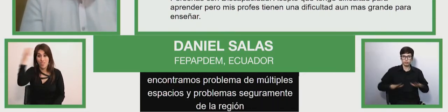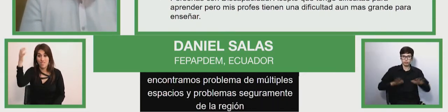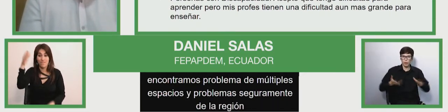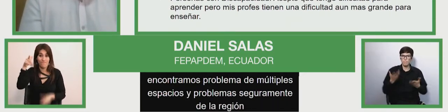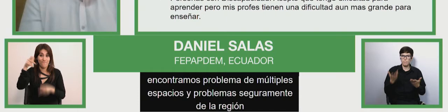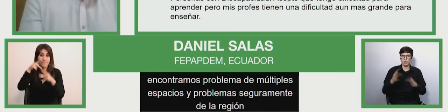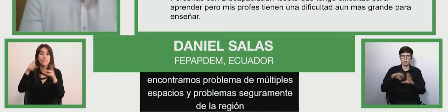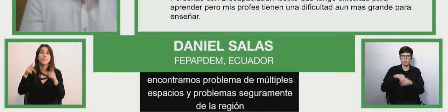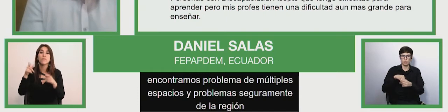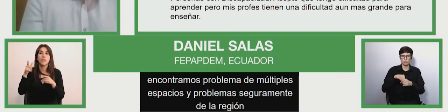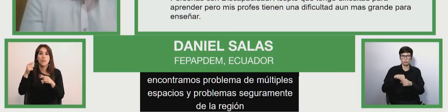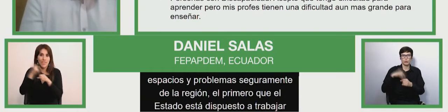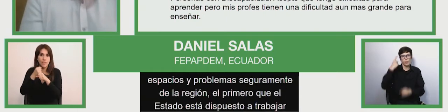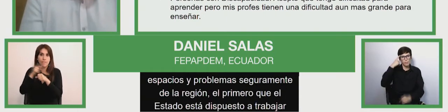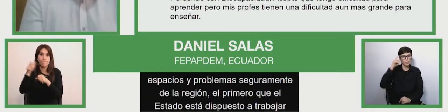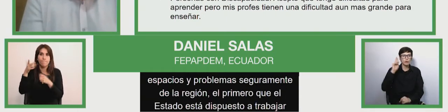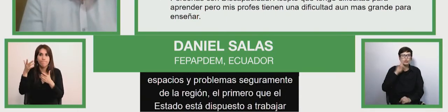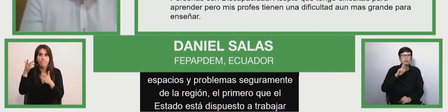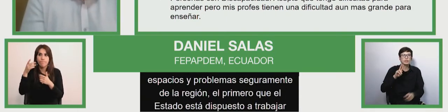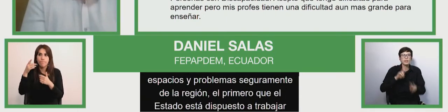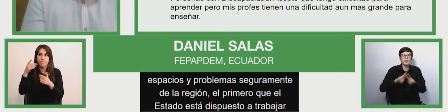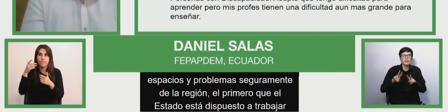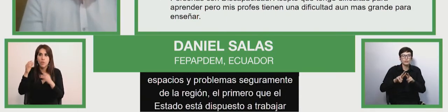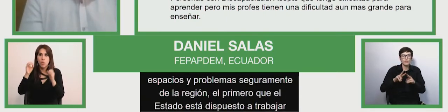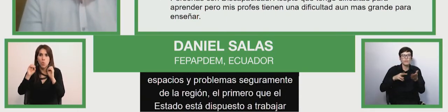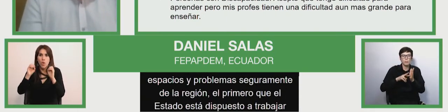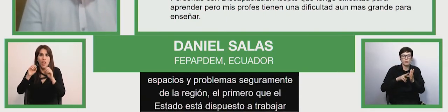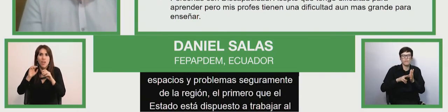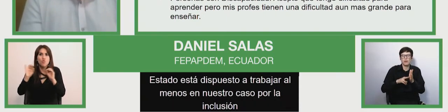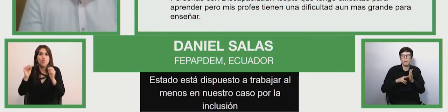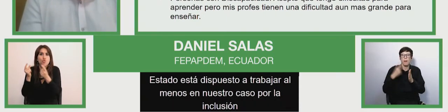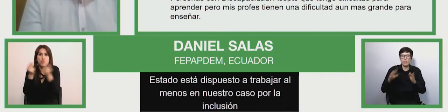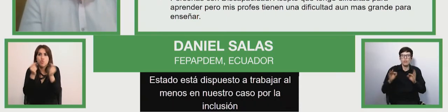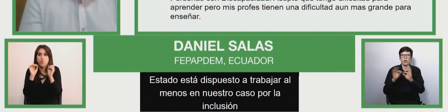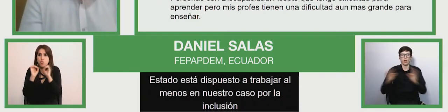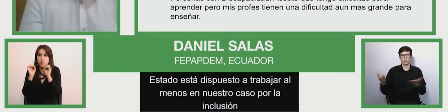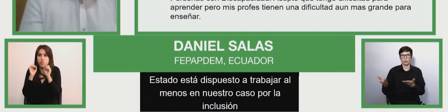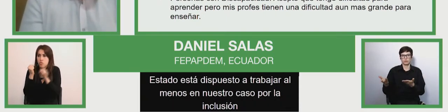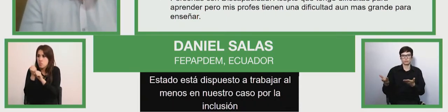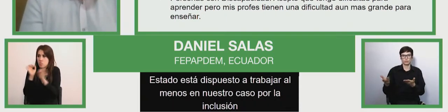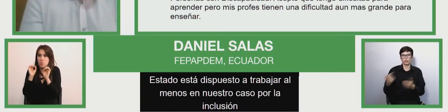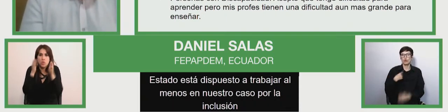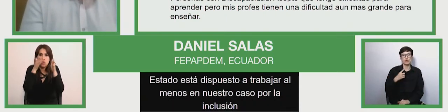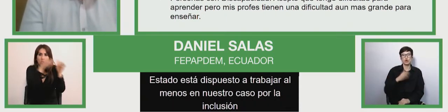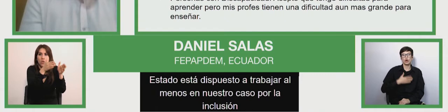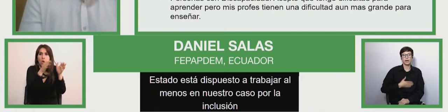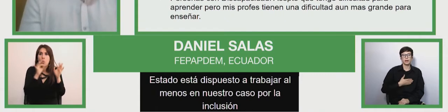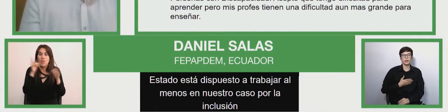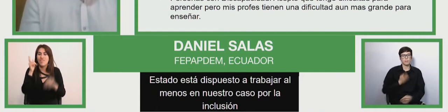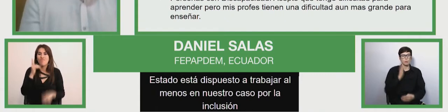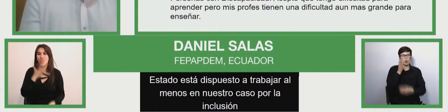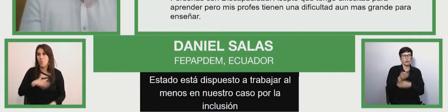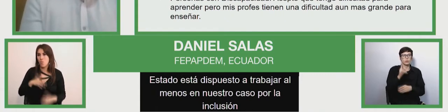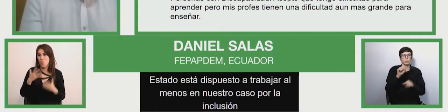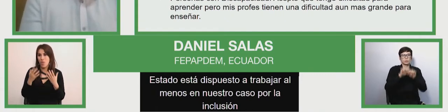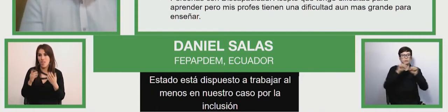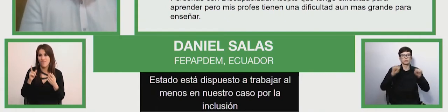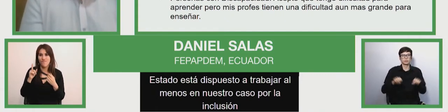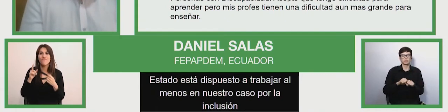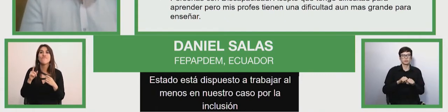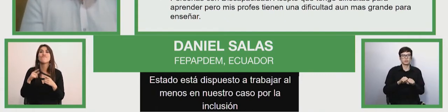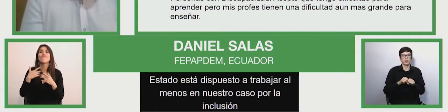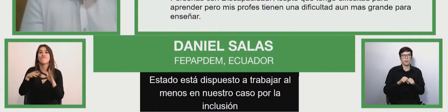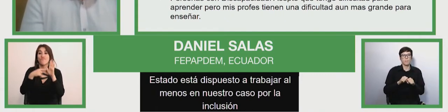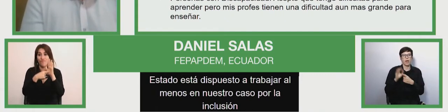inclusión, pero sin resolver los problemas estructurales de la educación. Nosotros no queremos ir hacia un sistema de, de alguna manera,